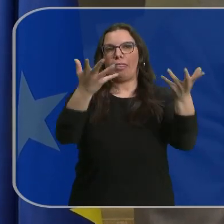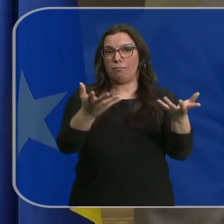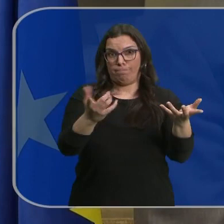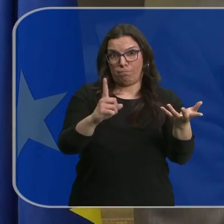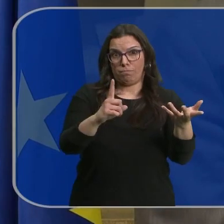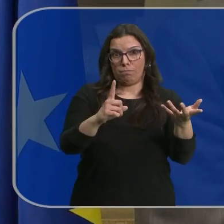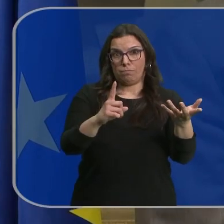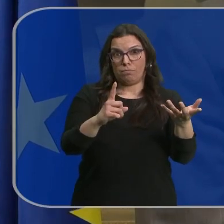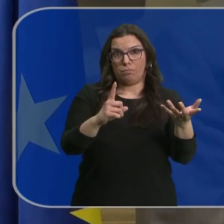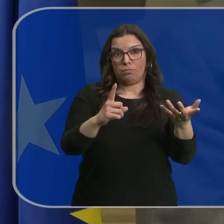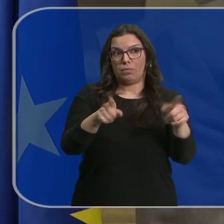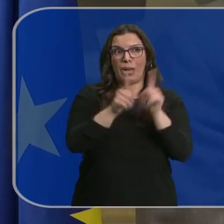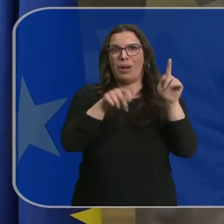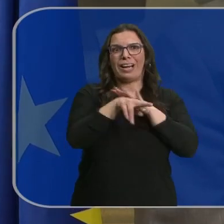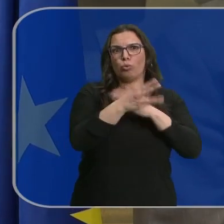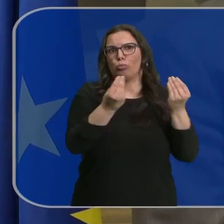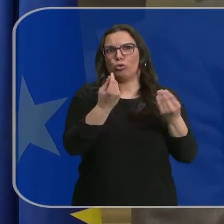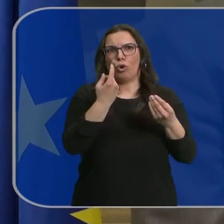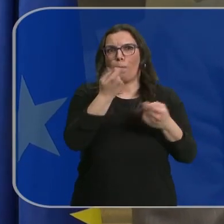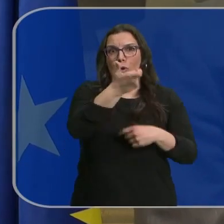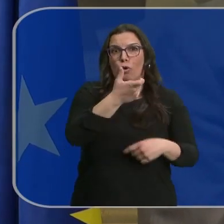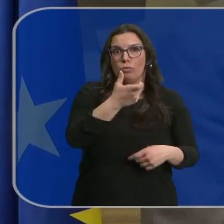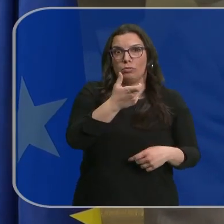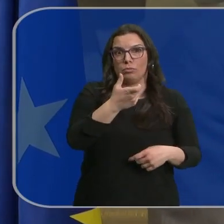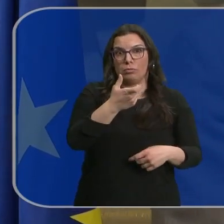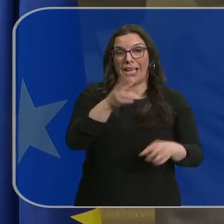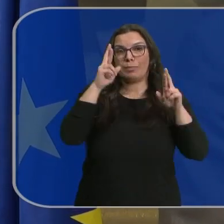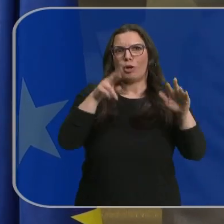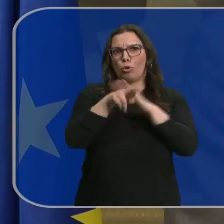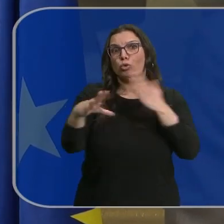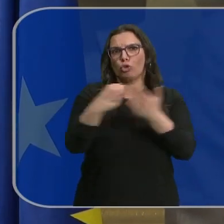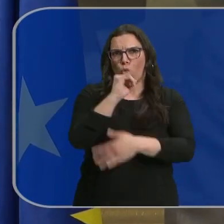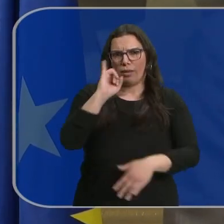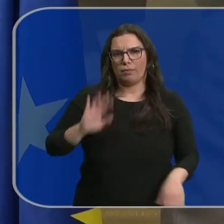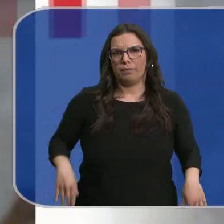León los pocos o muchos medios que disponga la Junta, porque espero que disponga de todos.